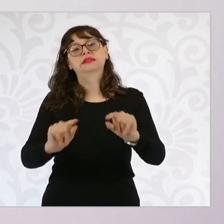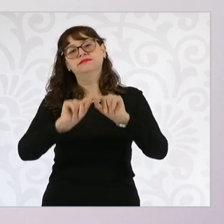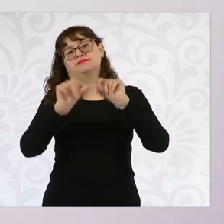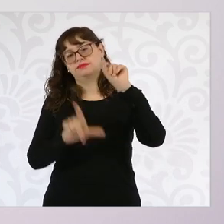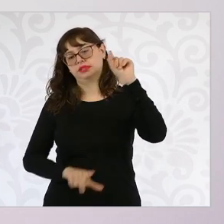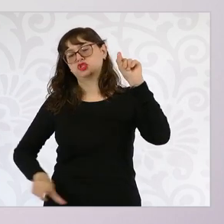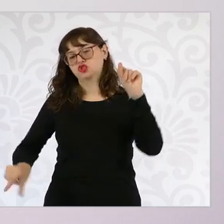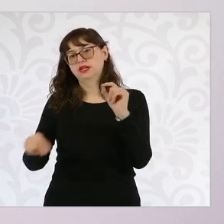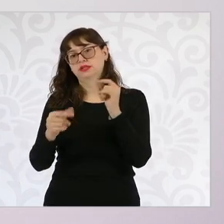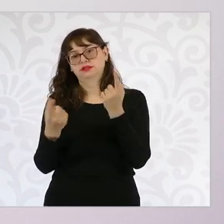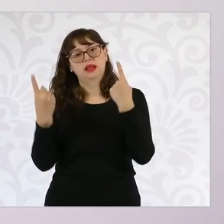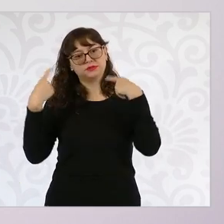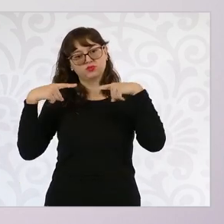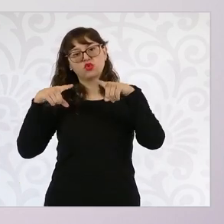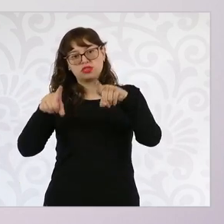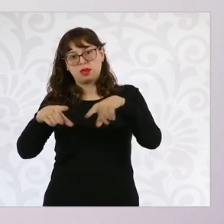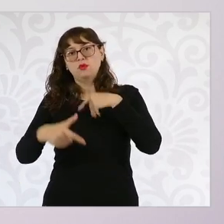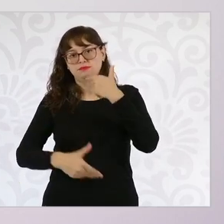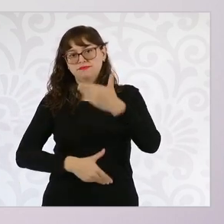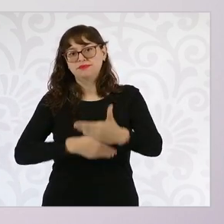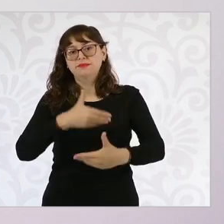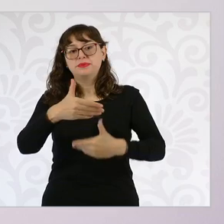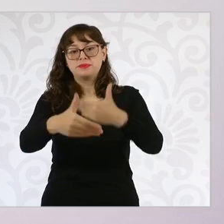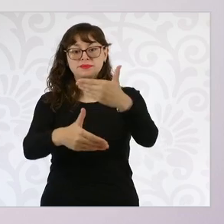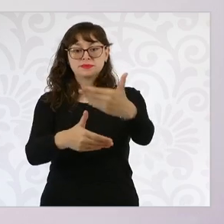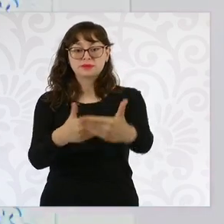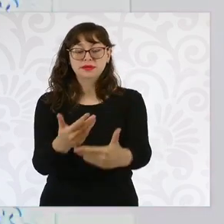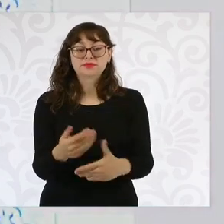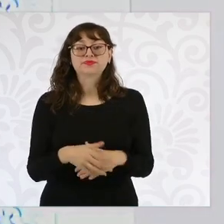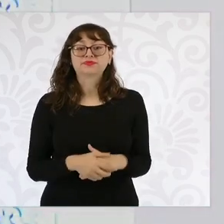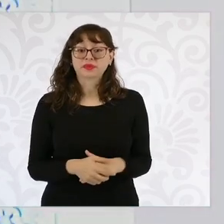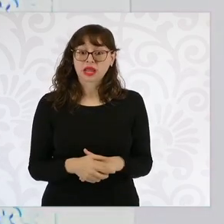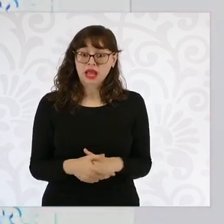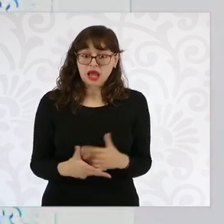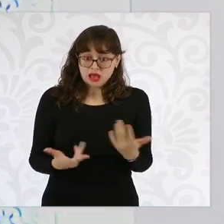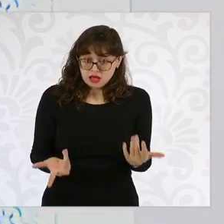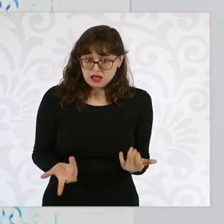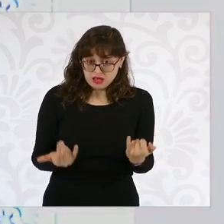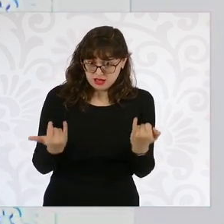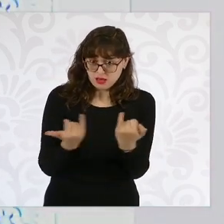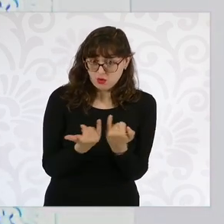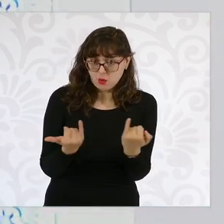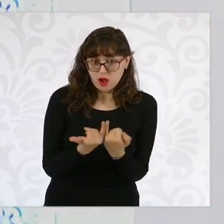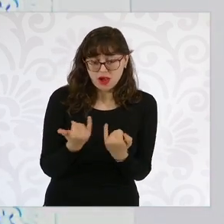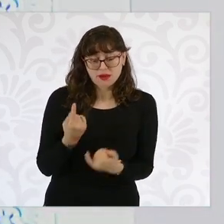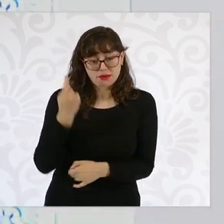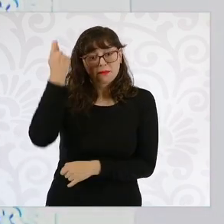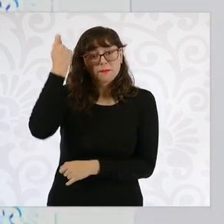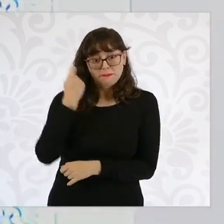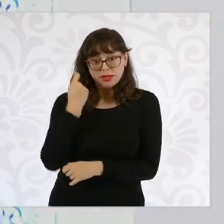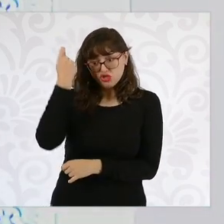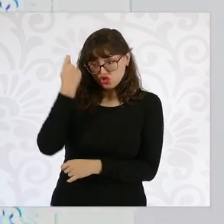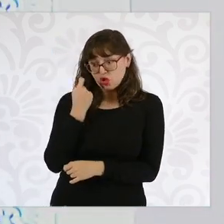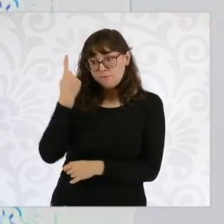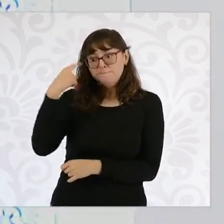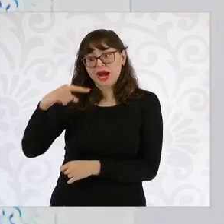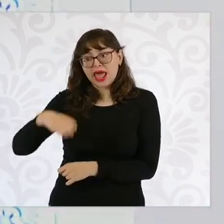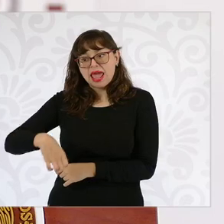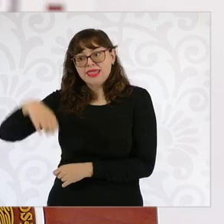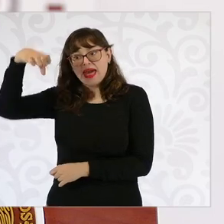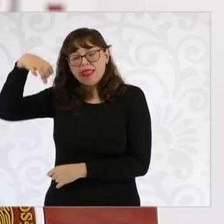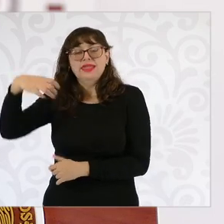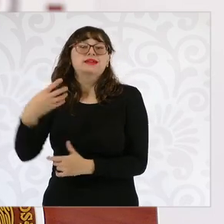cuidados, que si se fijan también la pensión adulto mayor puede considerarse como parte de un sistema de cuidados.